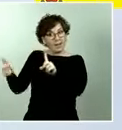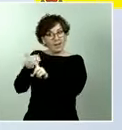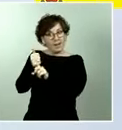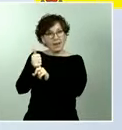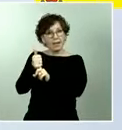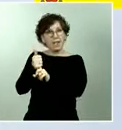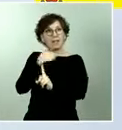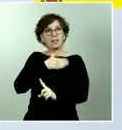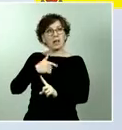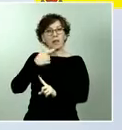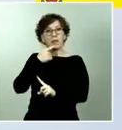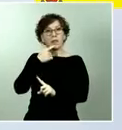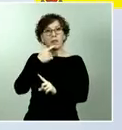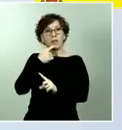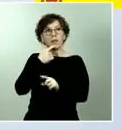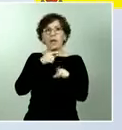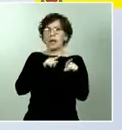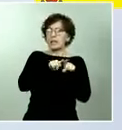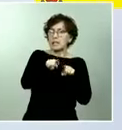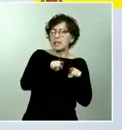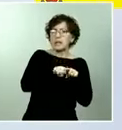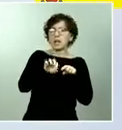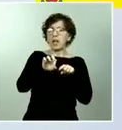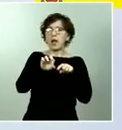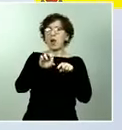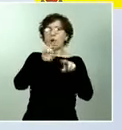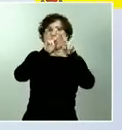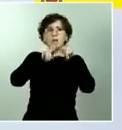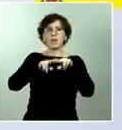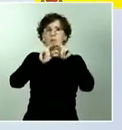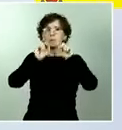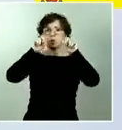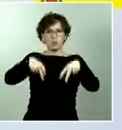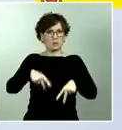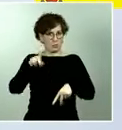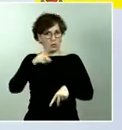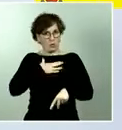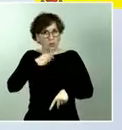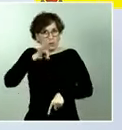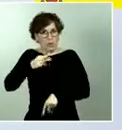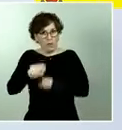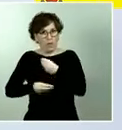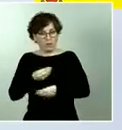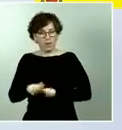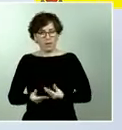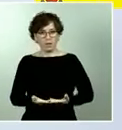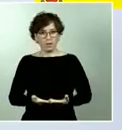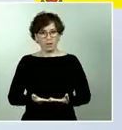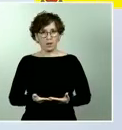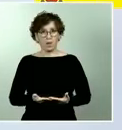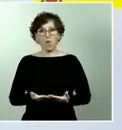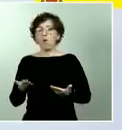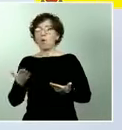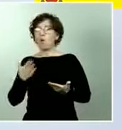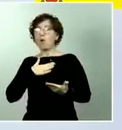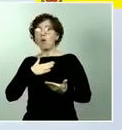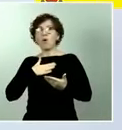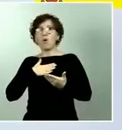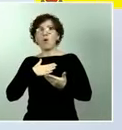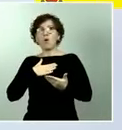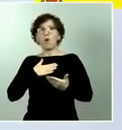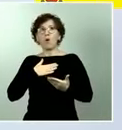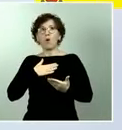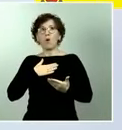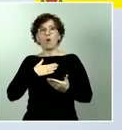revisión continua de las medidas adoptadas. Ni es incompatible con la defensa de las legítimas diferencias